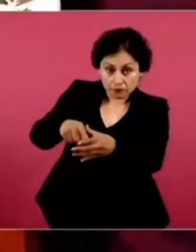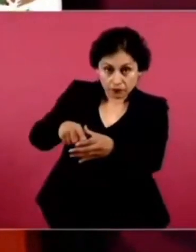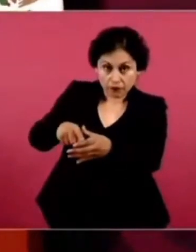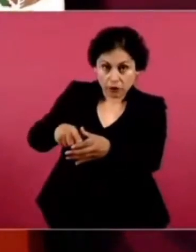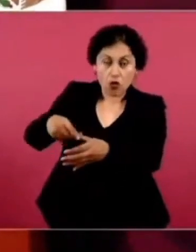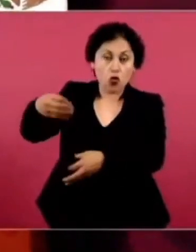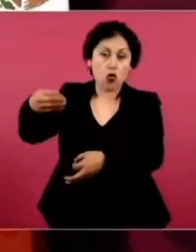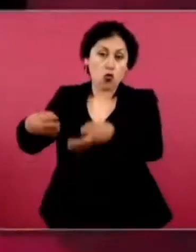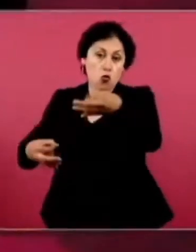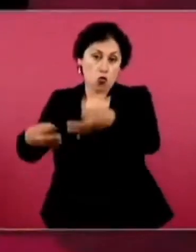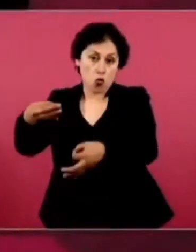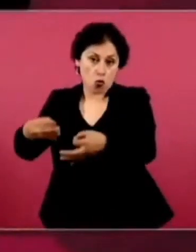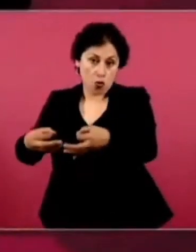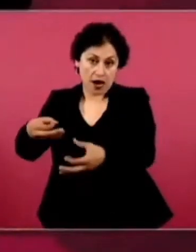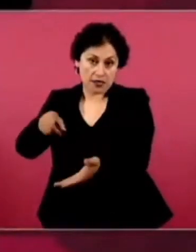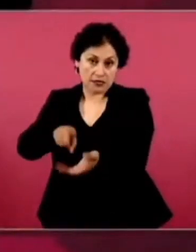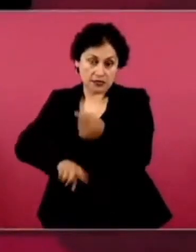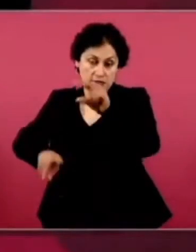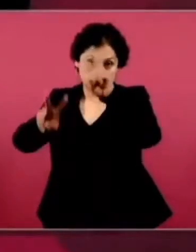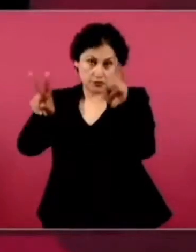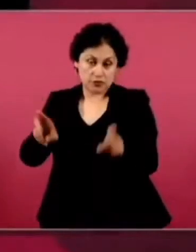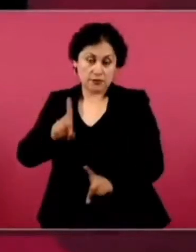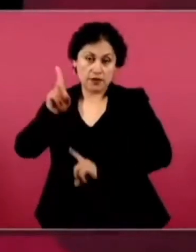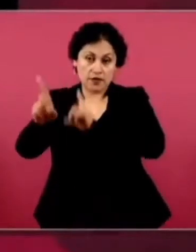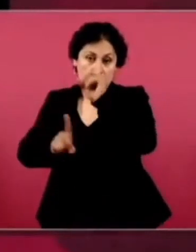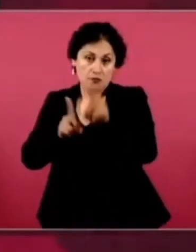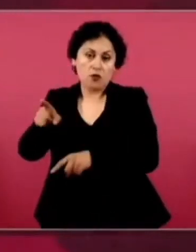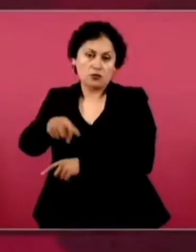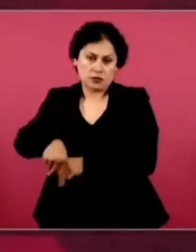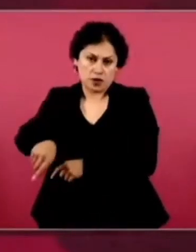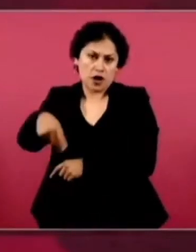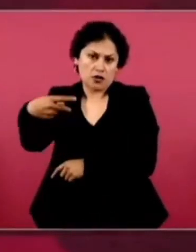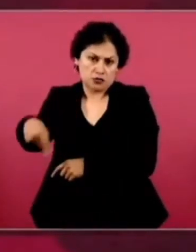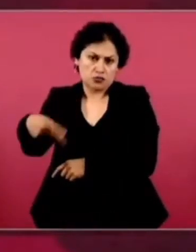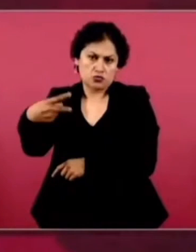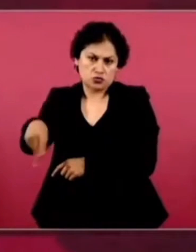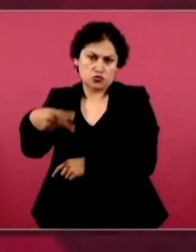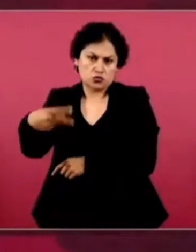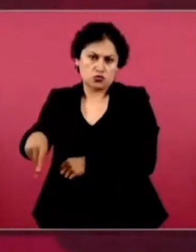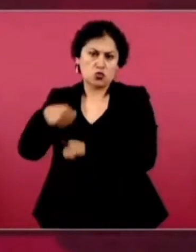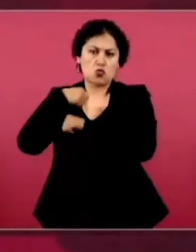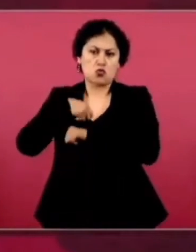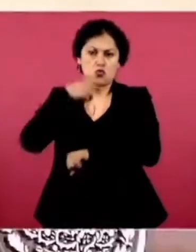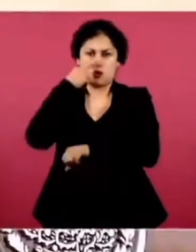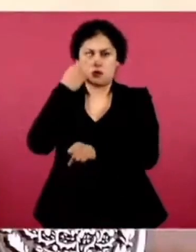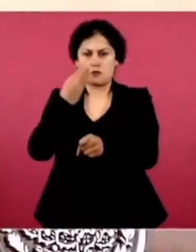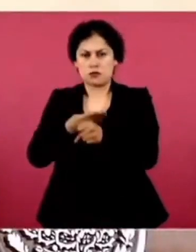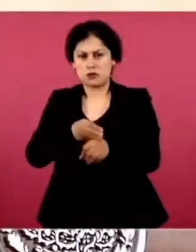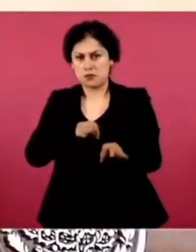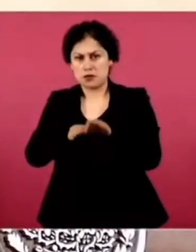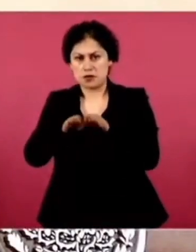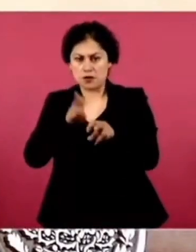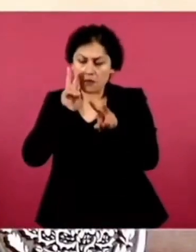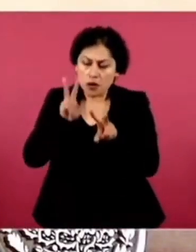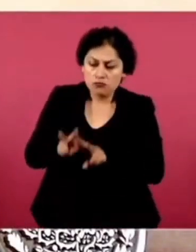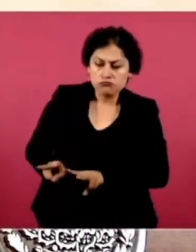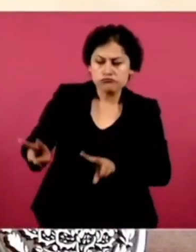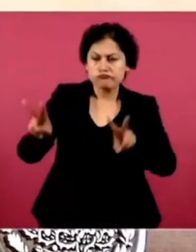tiene el propósito de dirimir estas